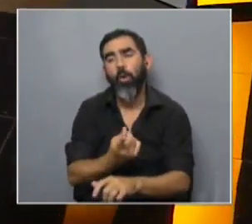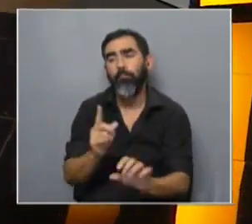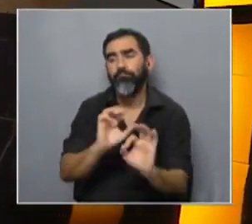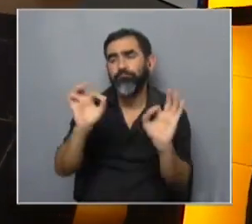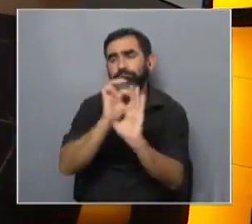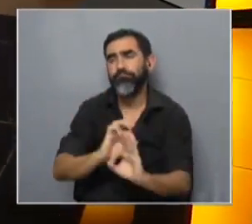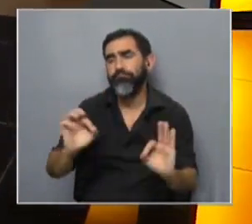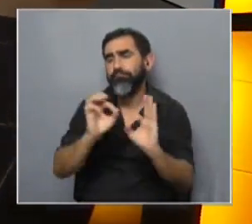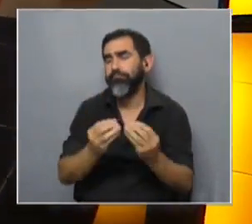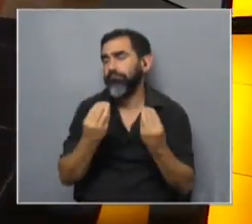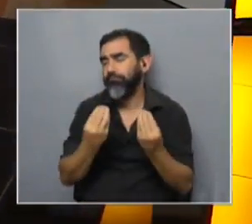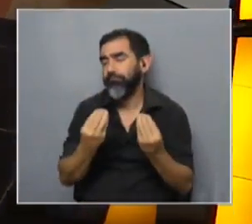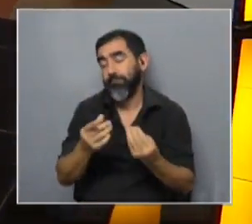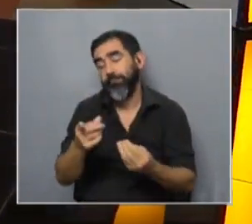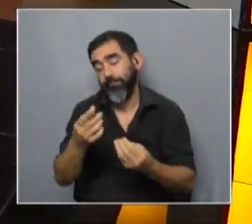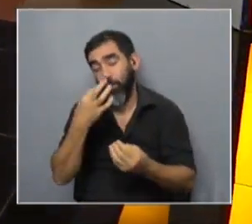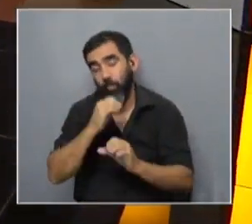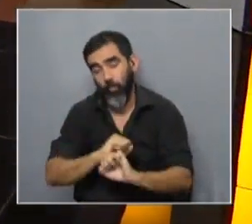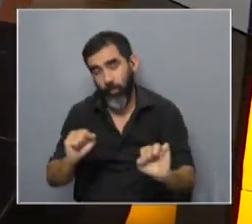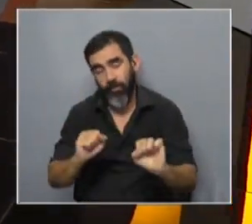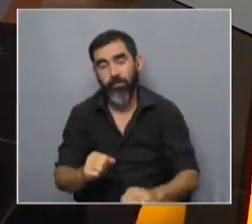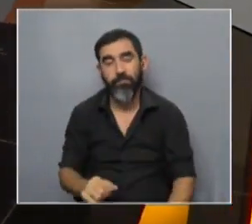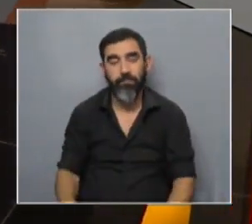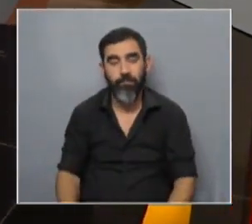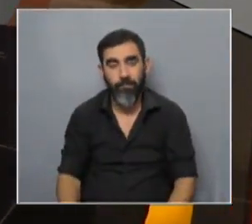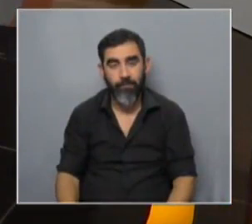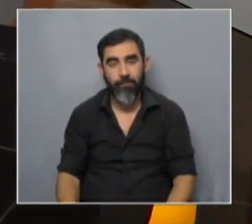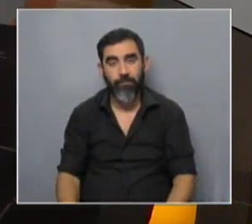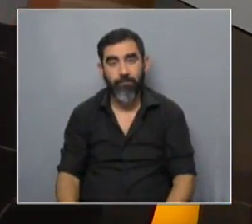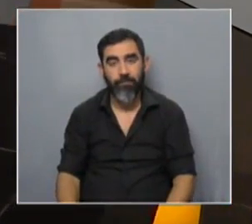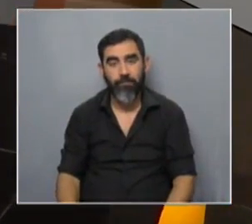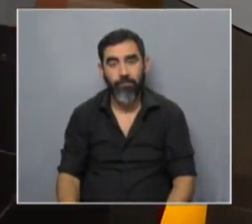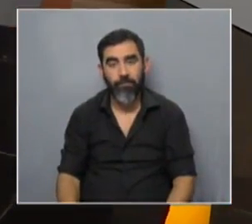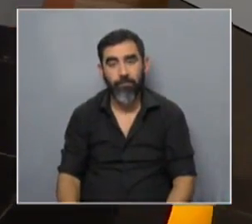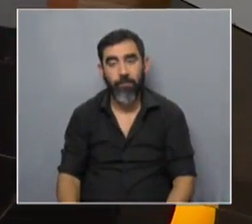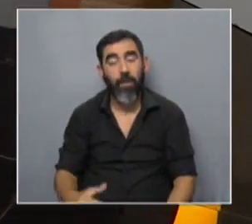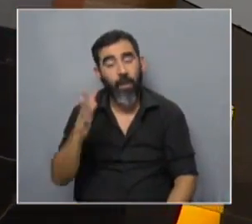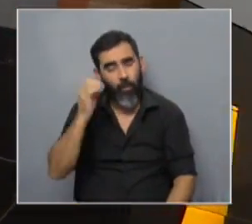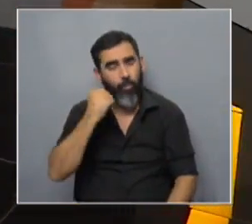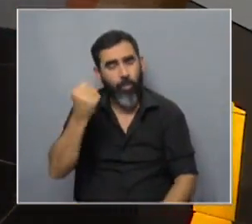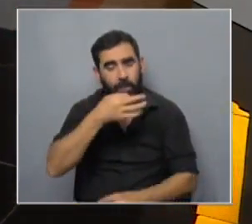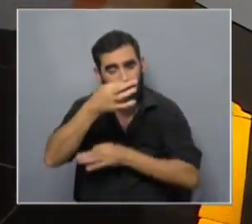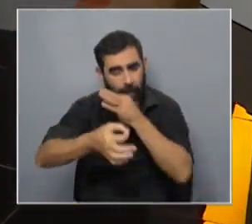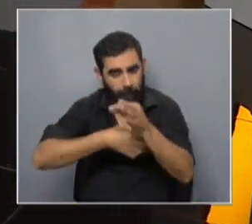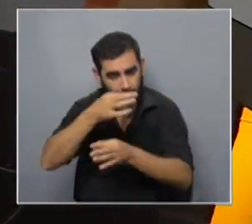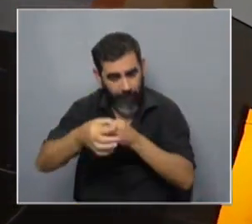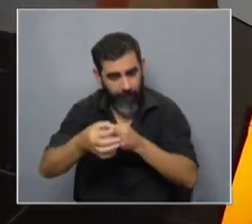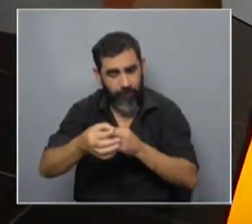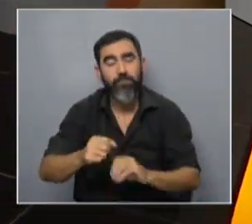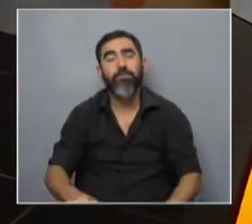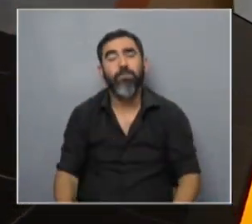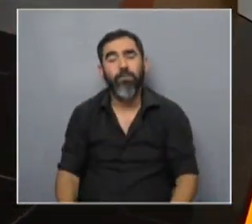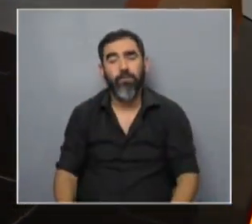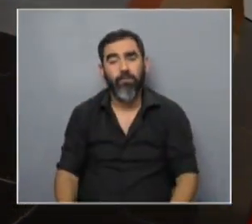tapar. Sí, exactamente igual, cosa que ocurre con... Francis, me parece importante aclarar algo que está en la base,